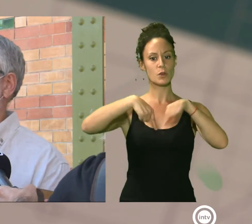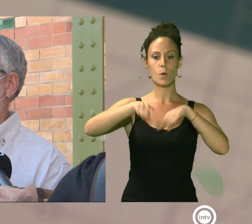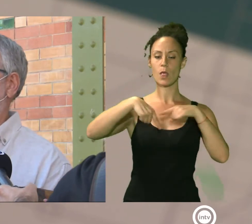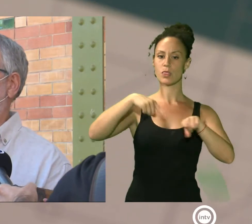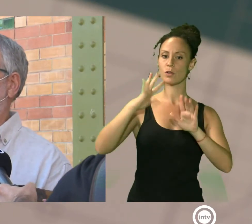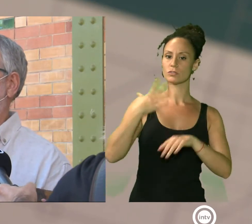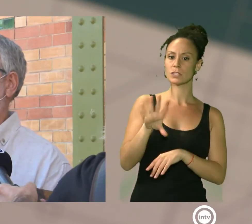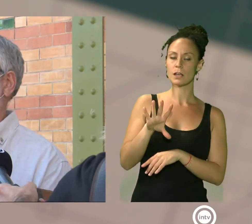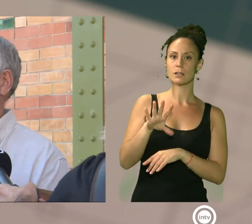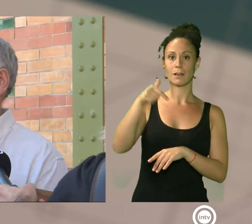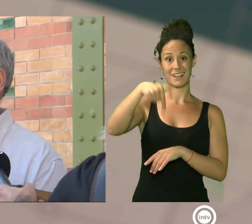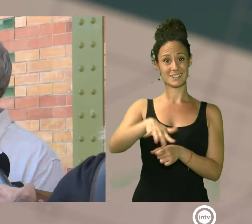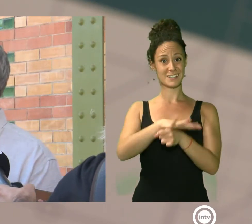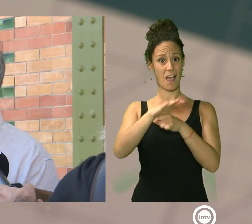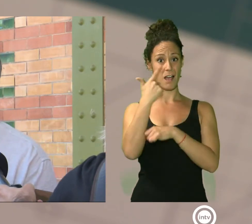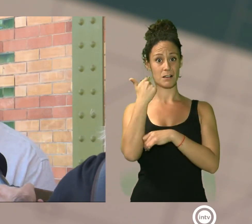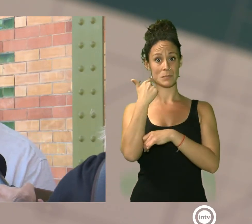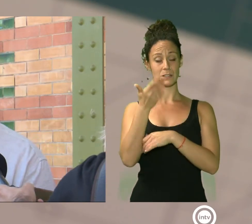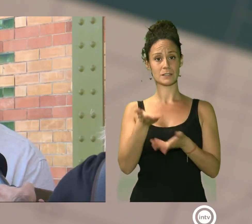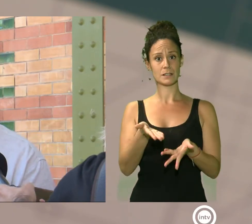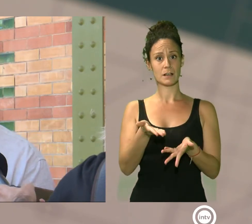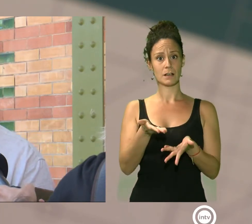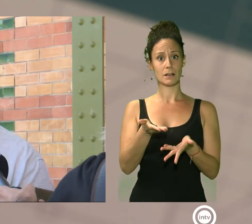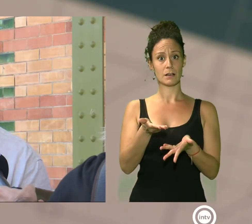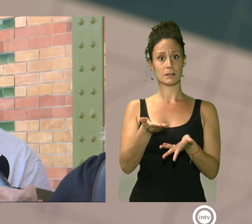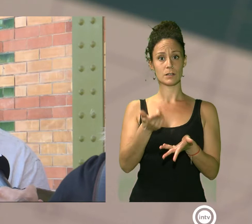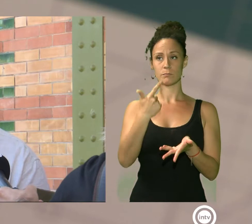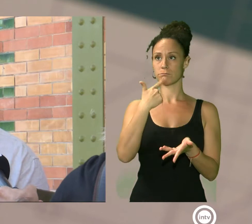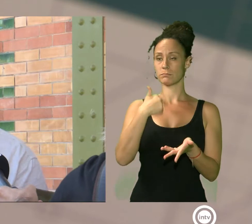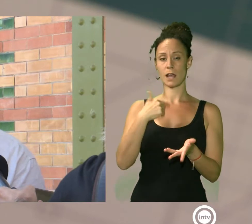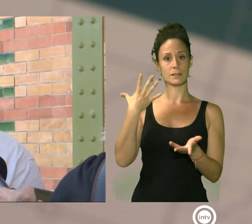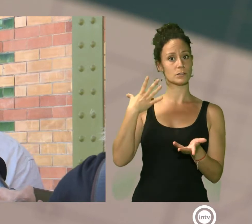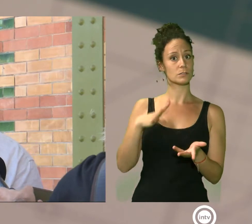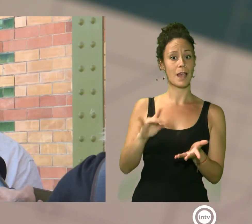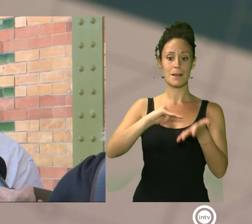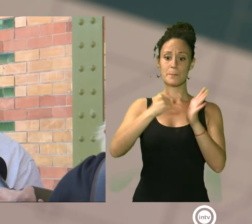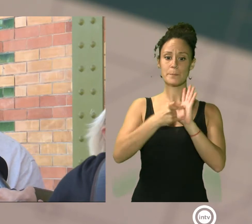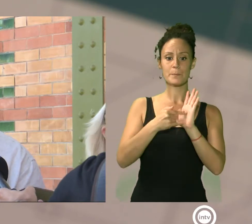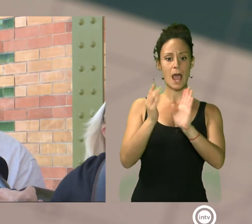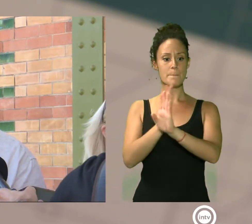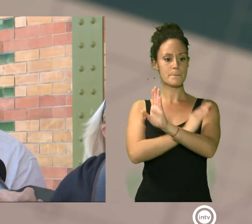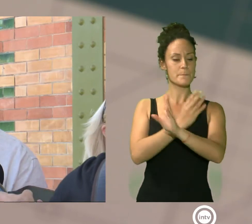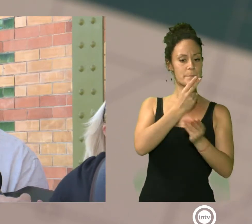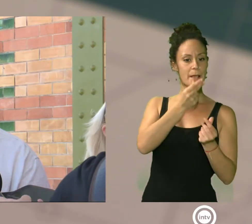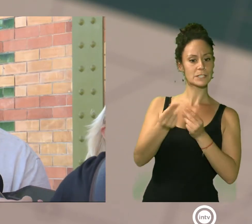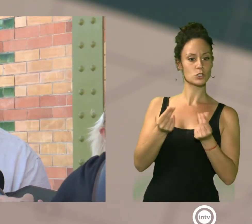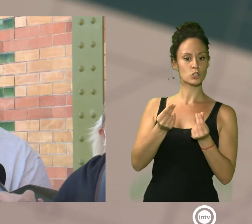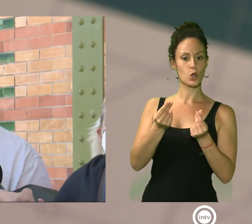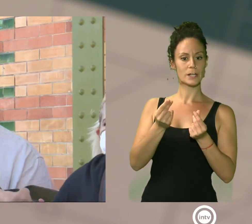ya nos han confirmado que dentro del plan de previsión y de recuperación de trenes,